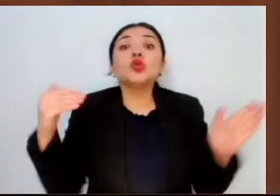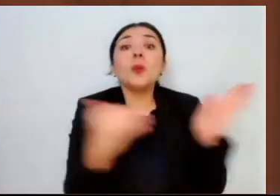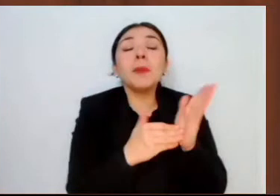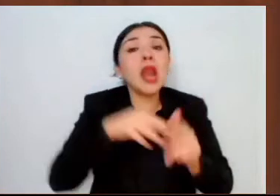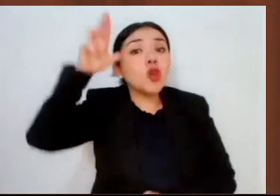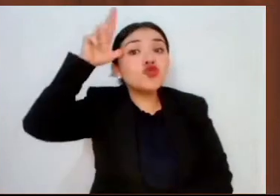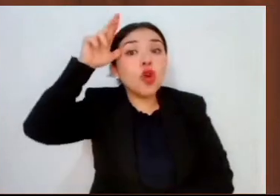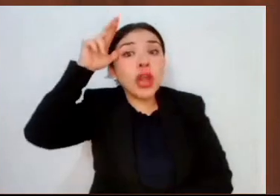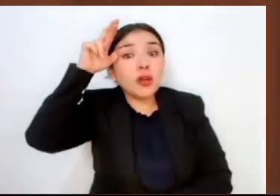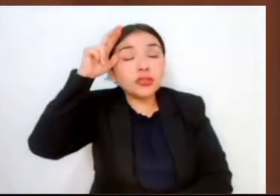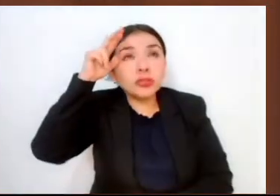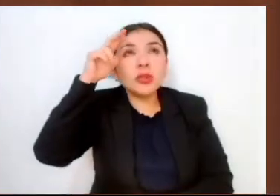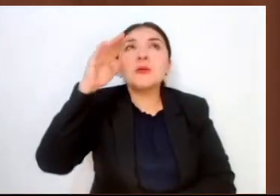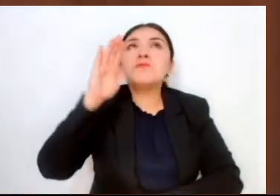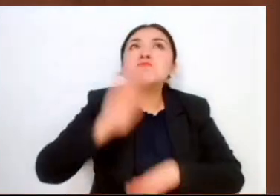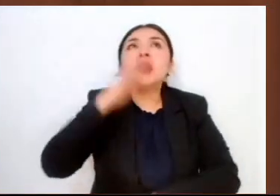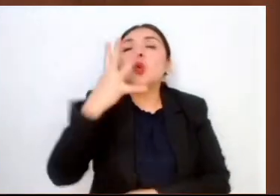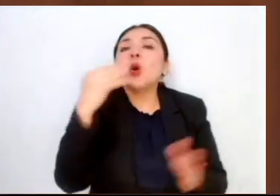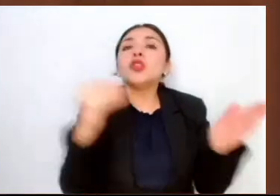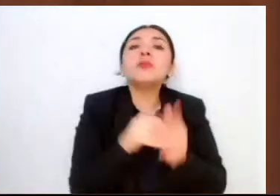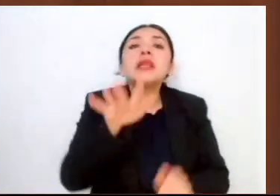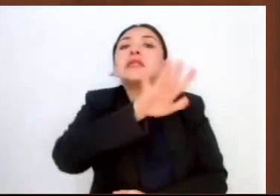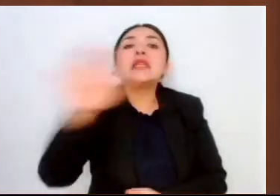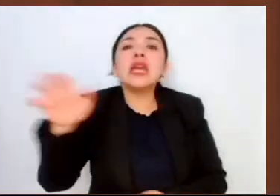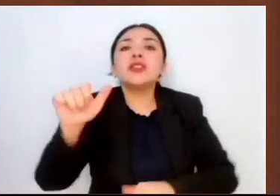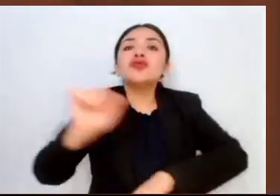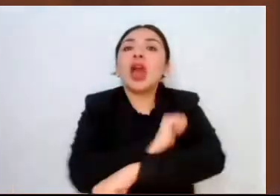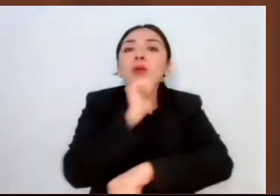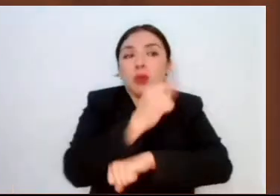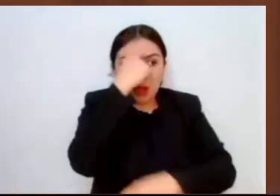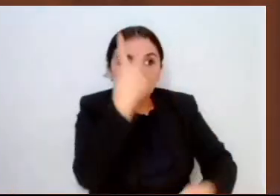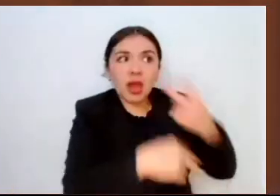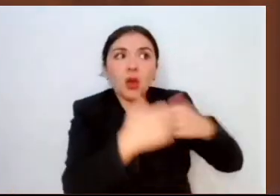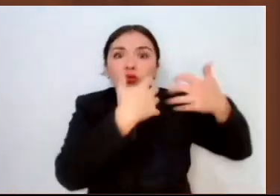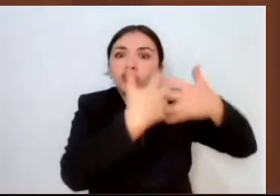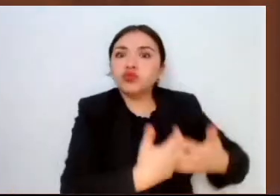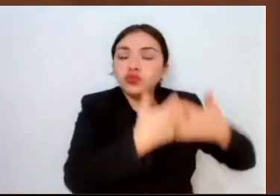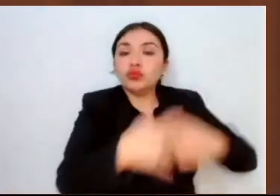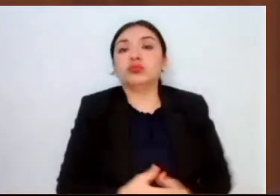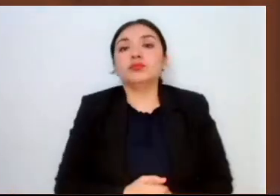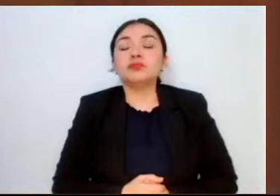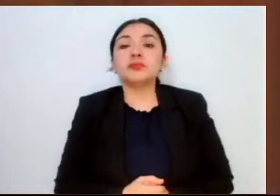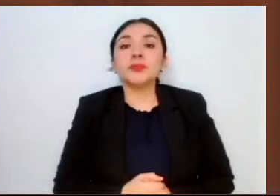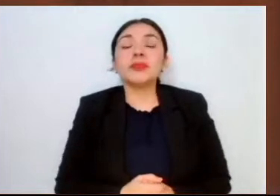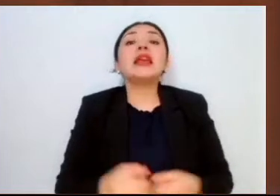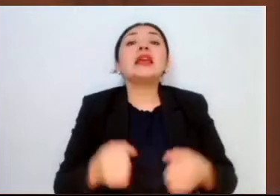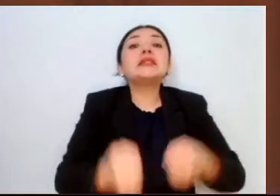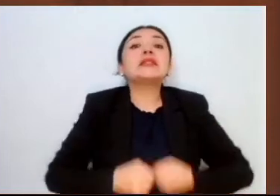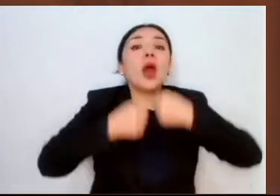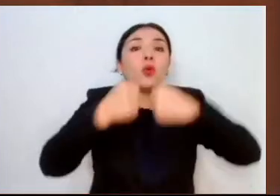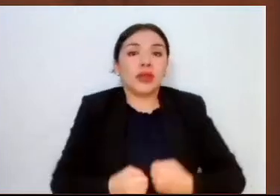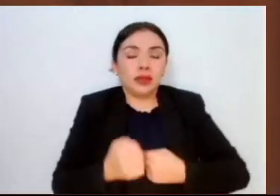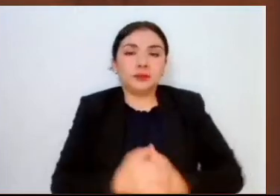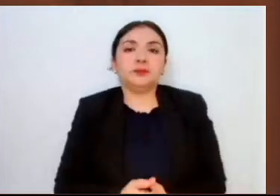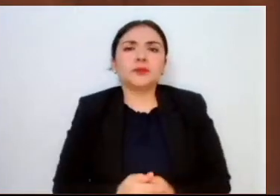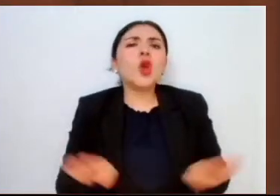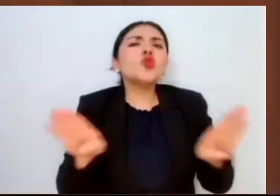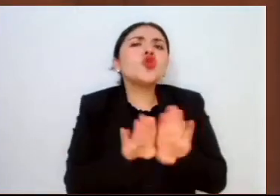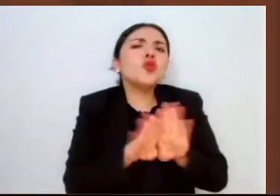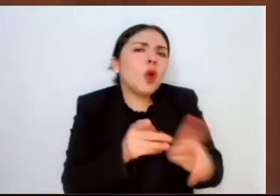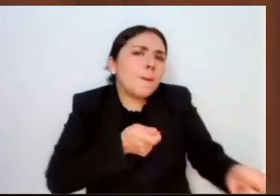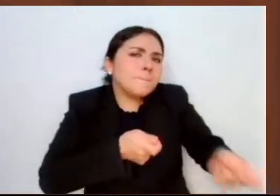a 4 mil 500 unidades de producción. Aseguramiento. Las medidas del